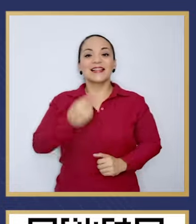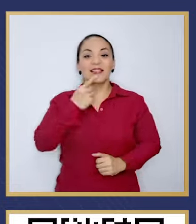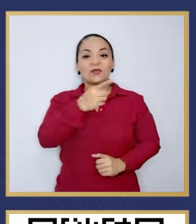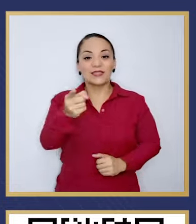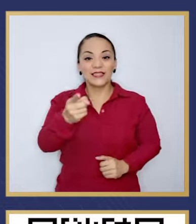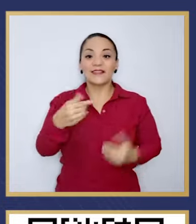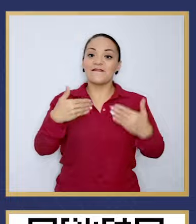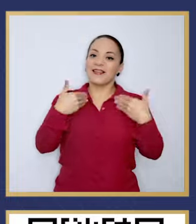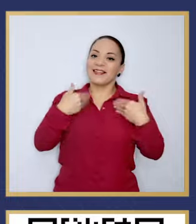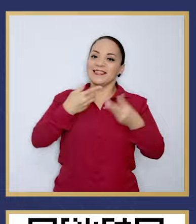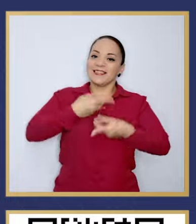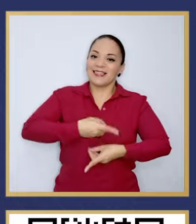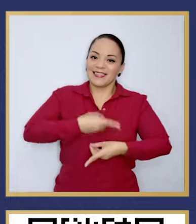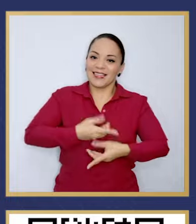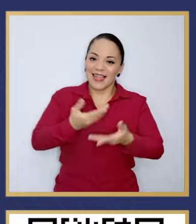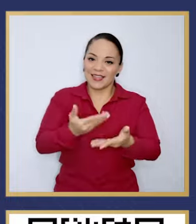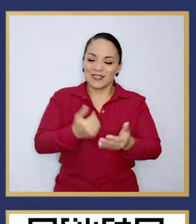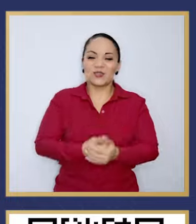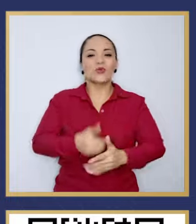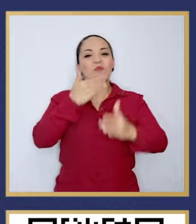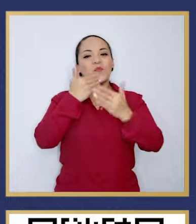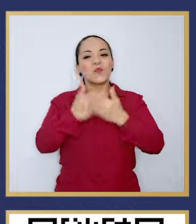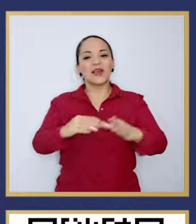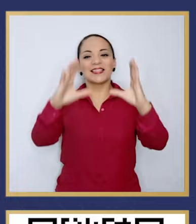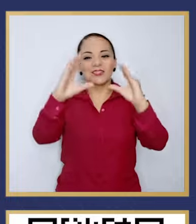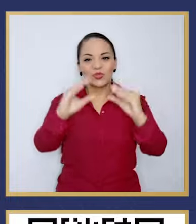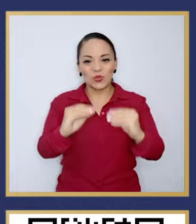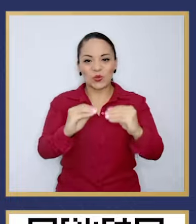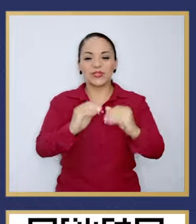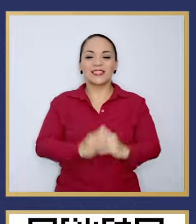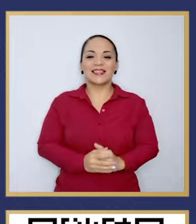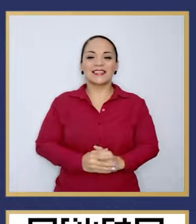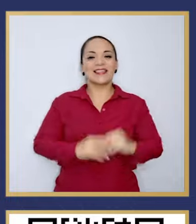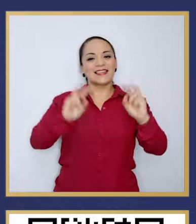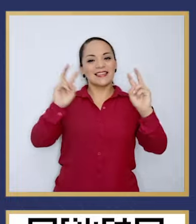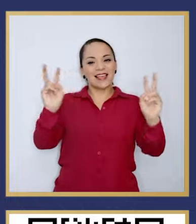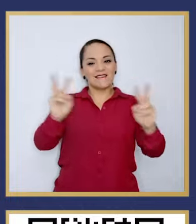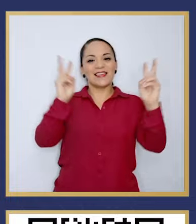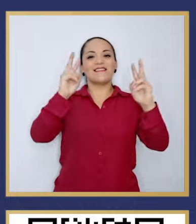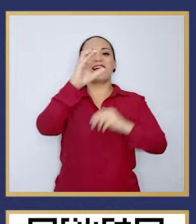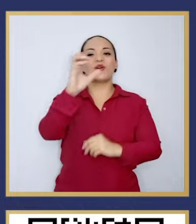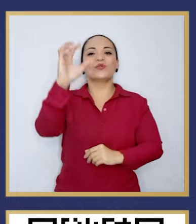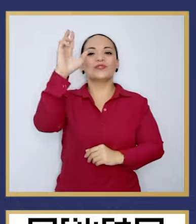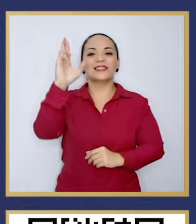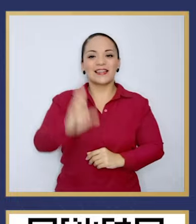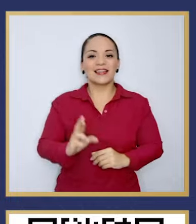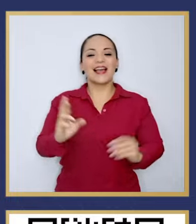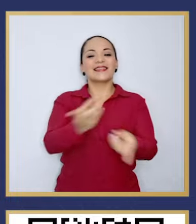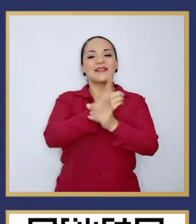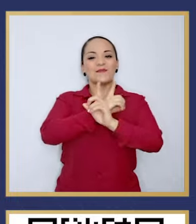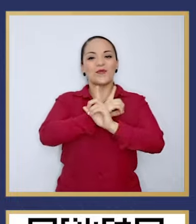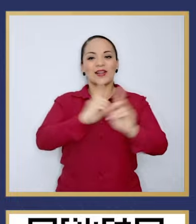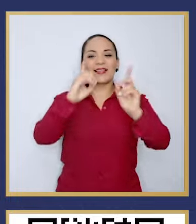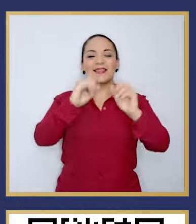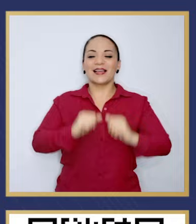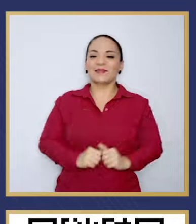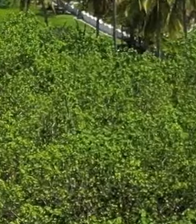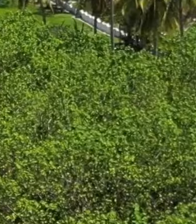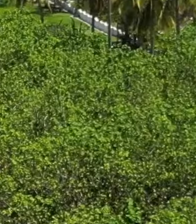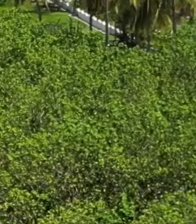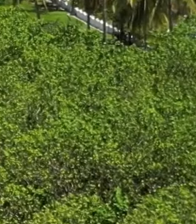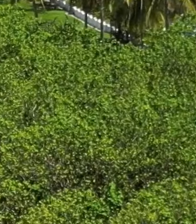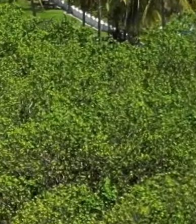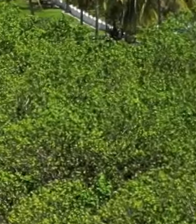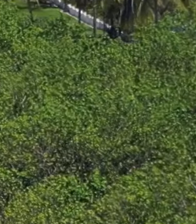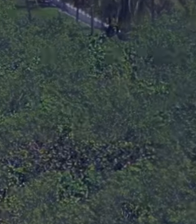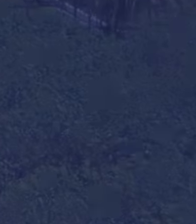entonces un feliz descanso, muy buenas noches y que viva Costa Rica democrática.